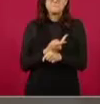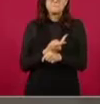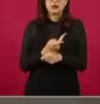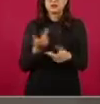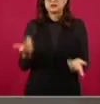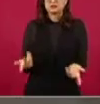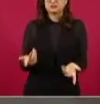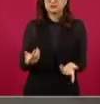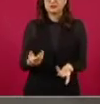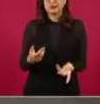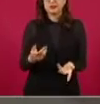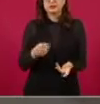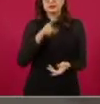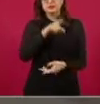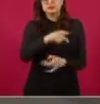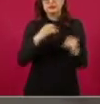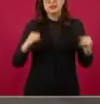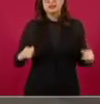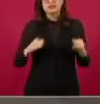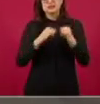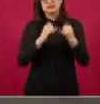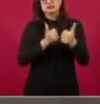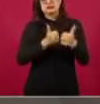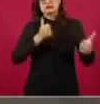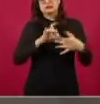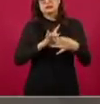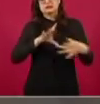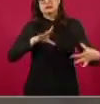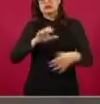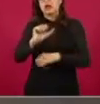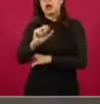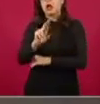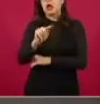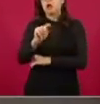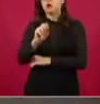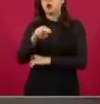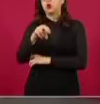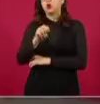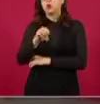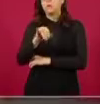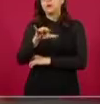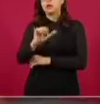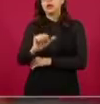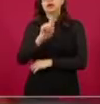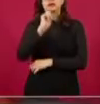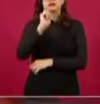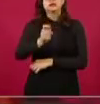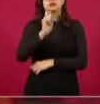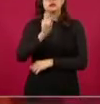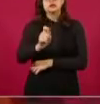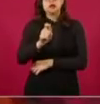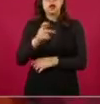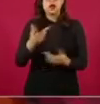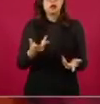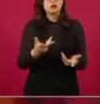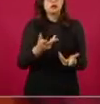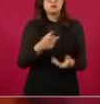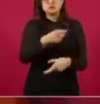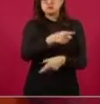significar impunidad, no es sinónimo de impunidad.